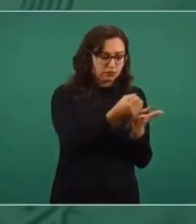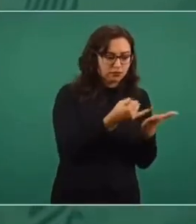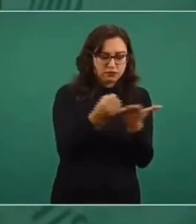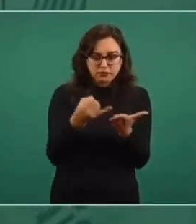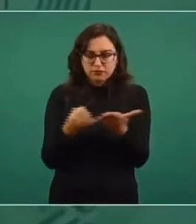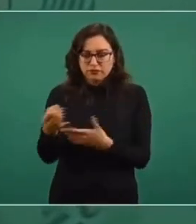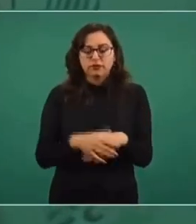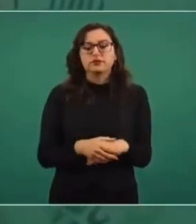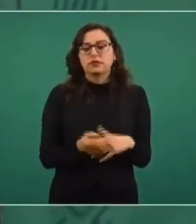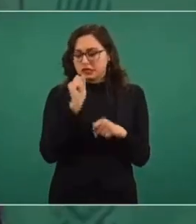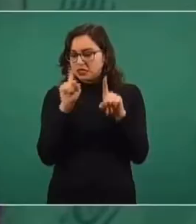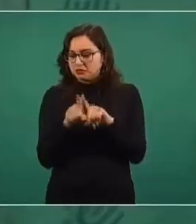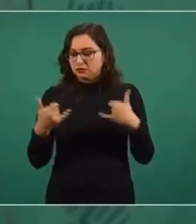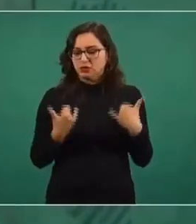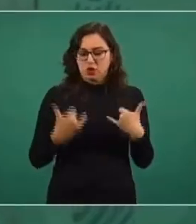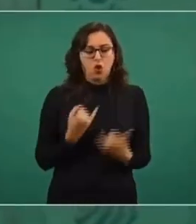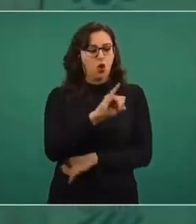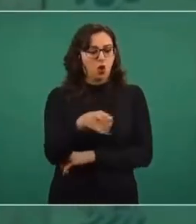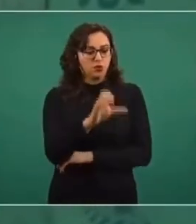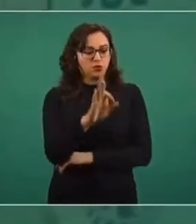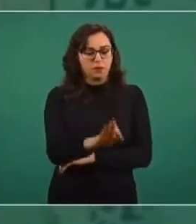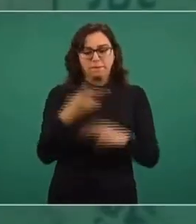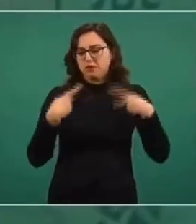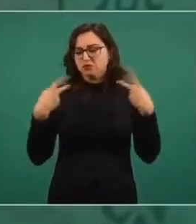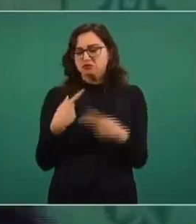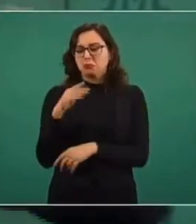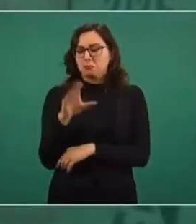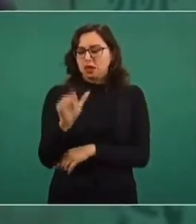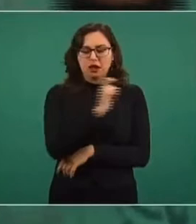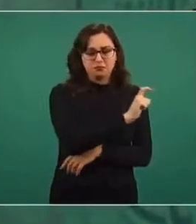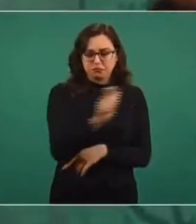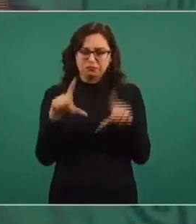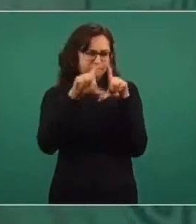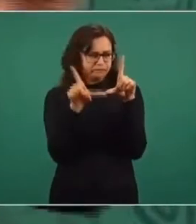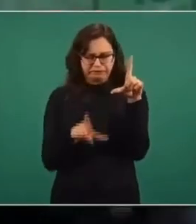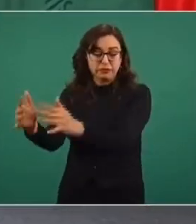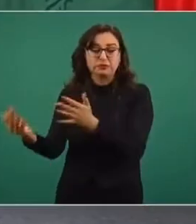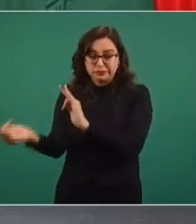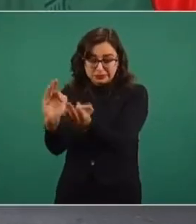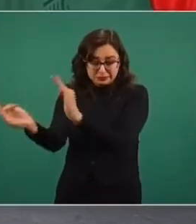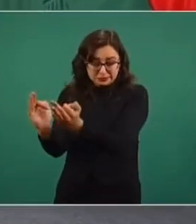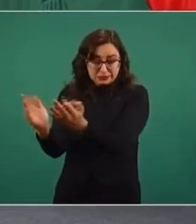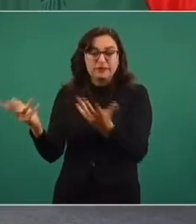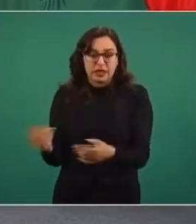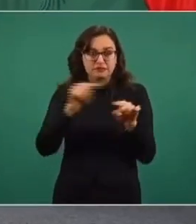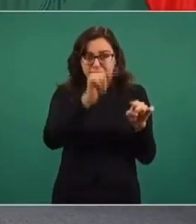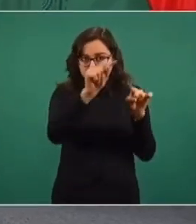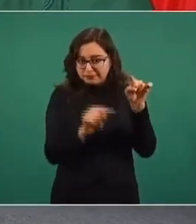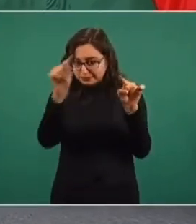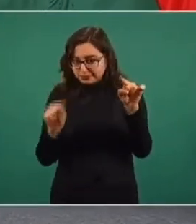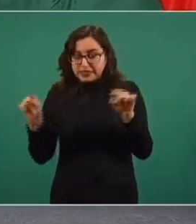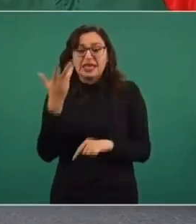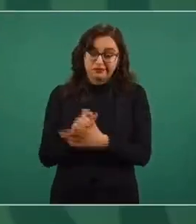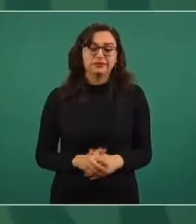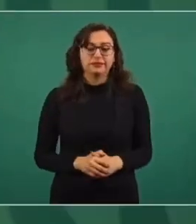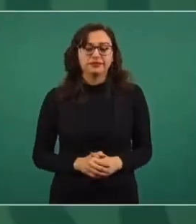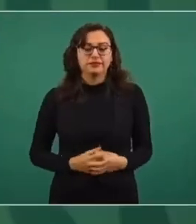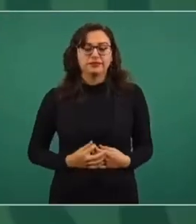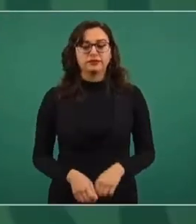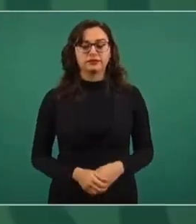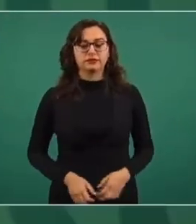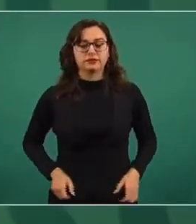los jóvenes construyendo el futuro, vicarios, están en todo el territorio. Hay estos 10 mil centros integradores.